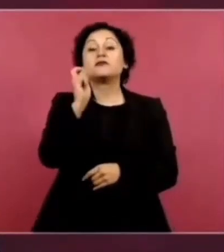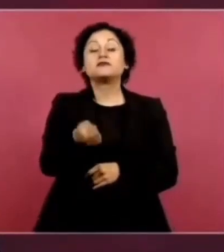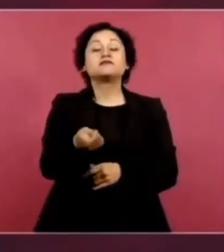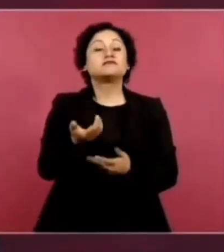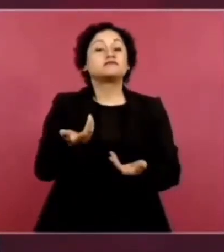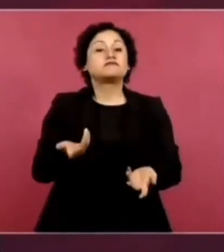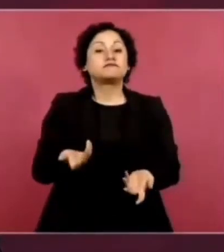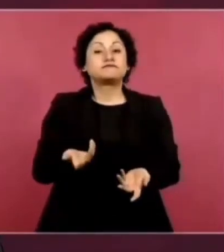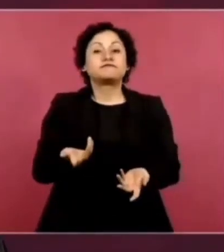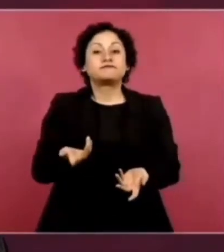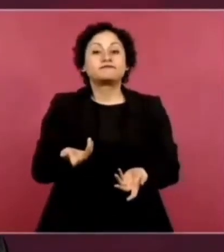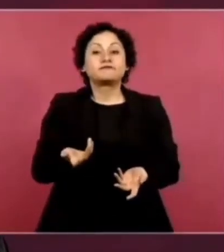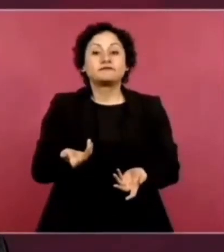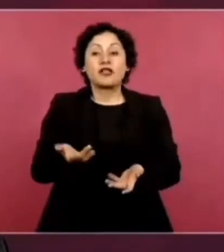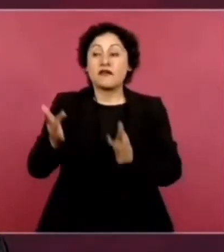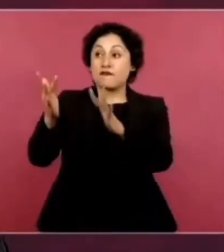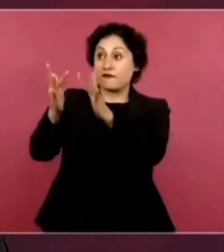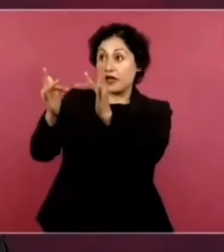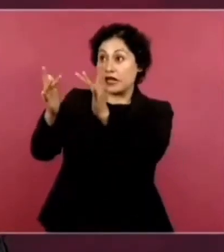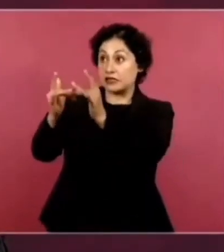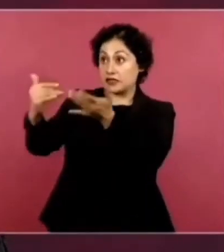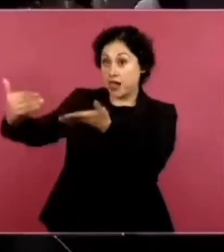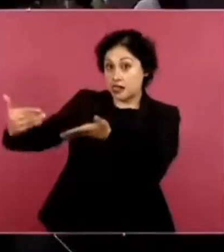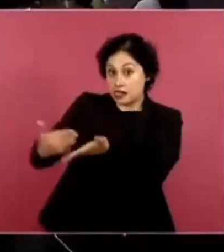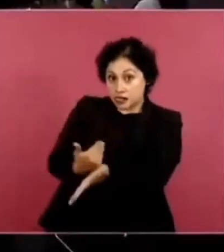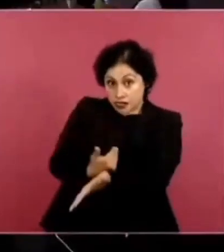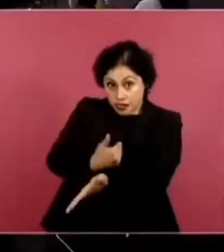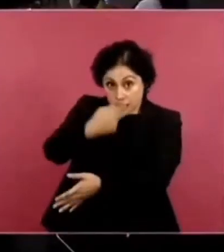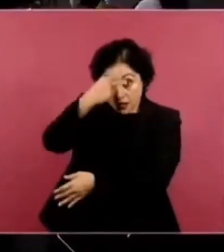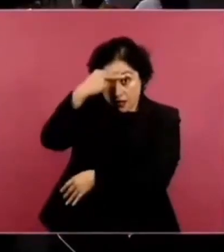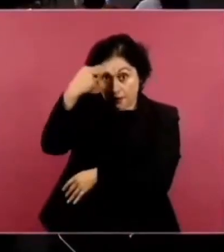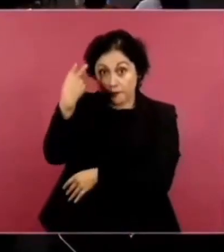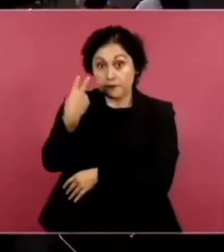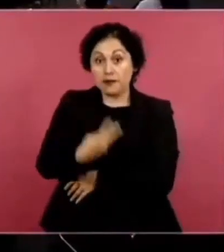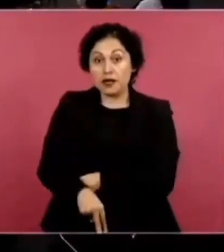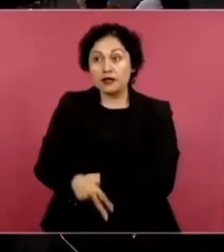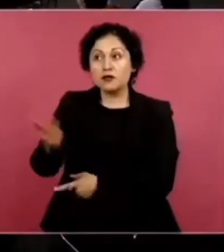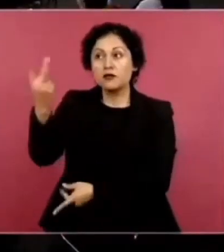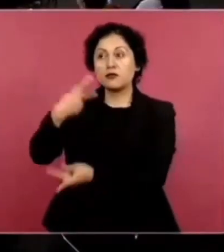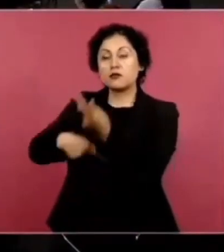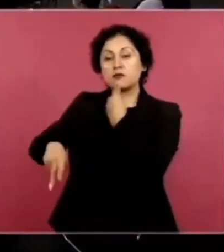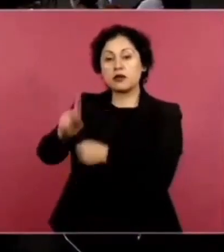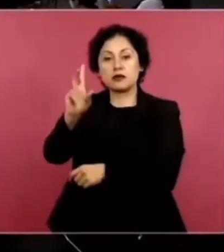franceses con 30 mil soldados,